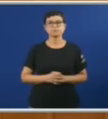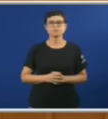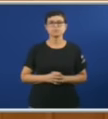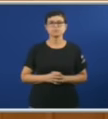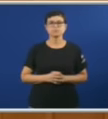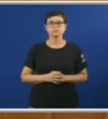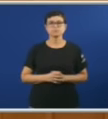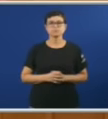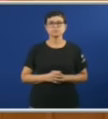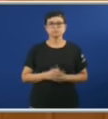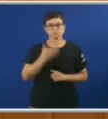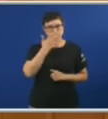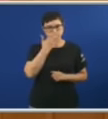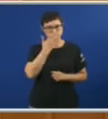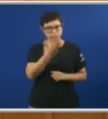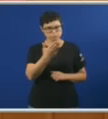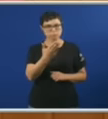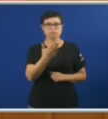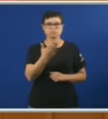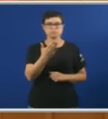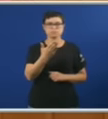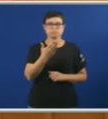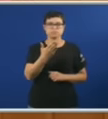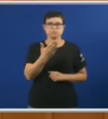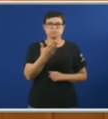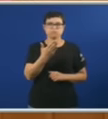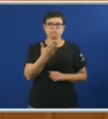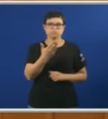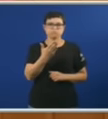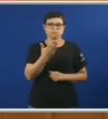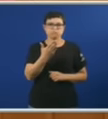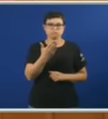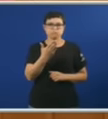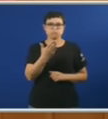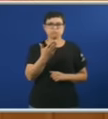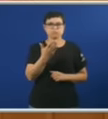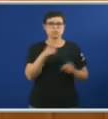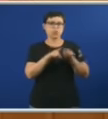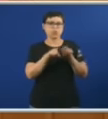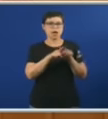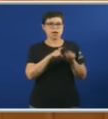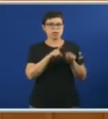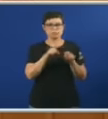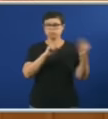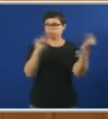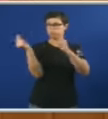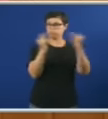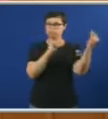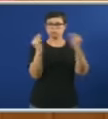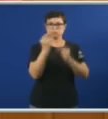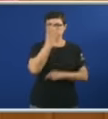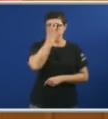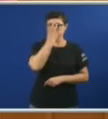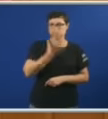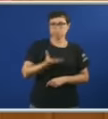Eu lamento que lle parecera tan mal que lle caera a careta neste debate E que